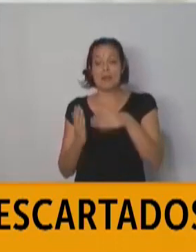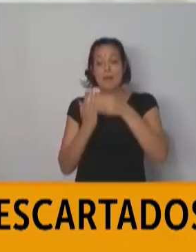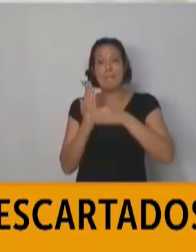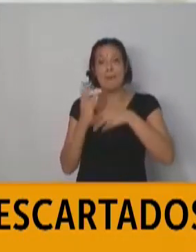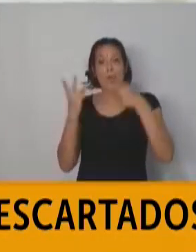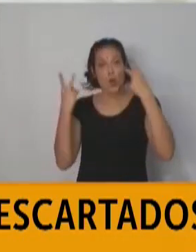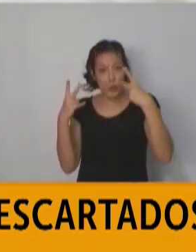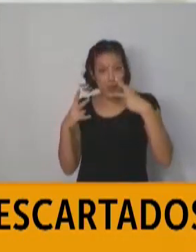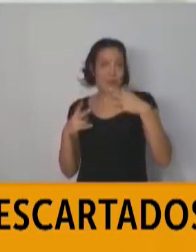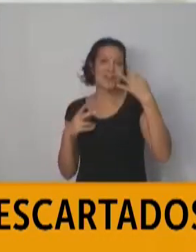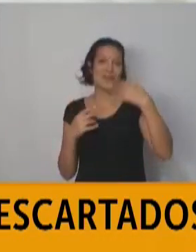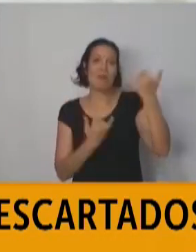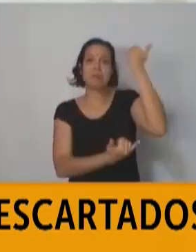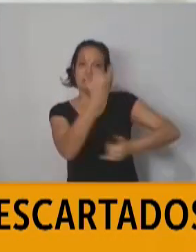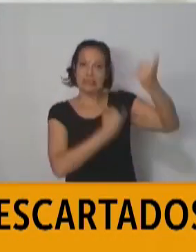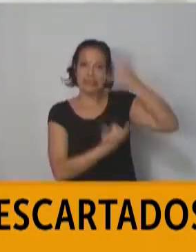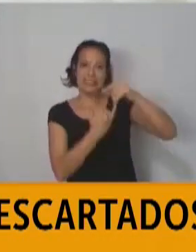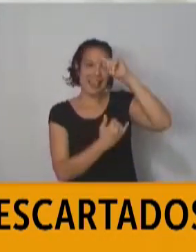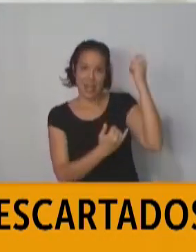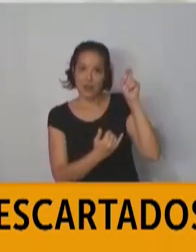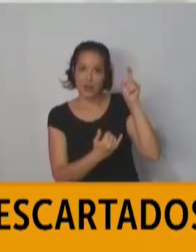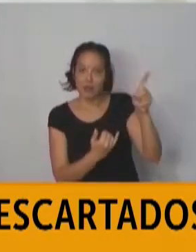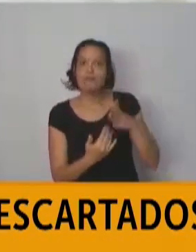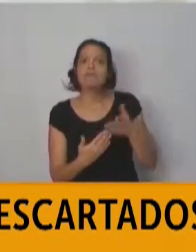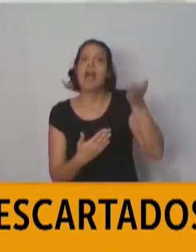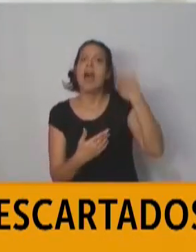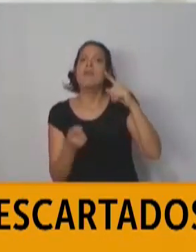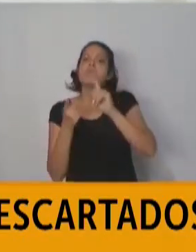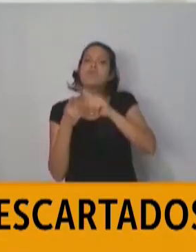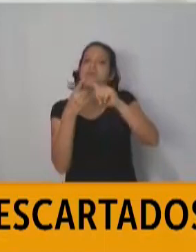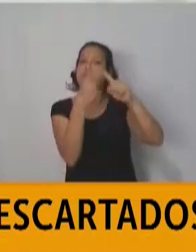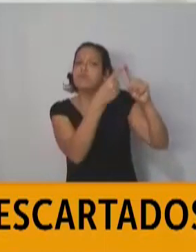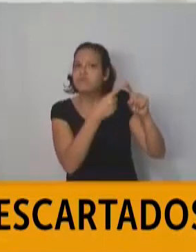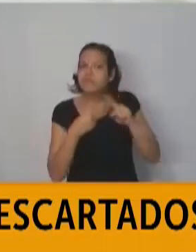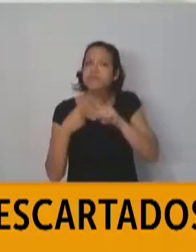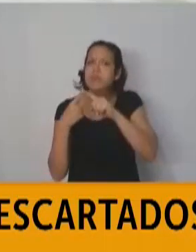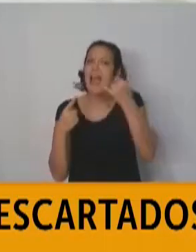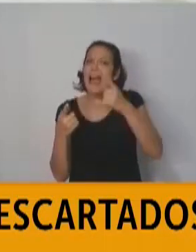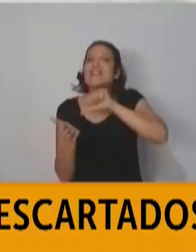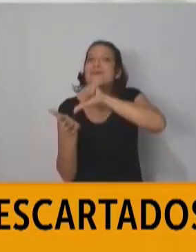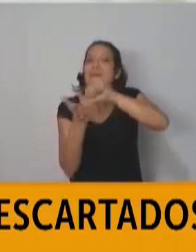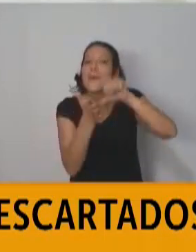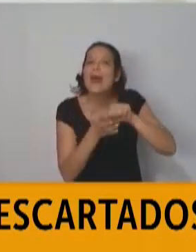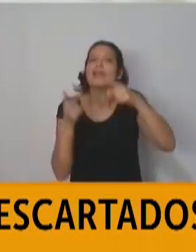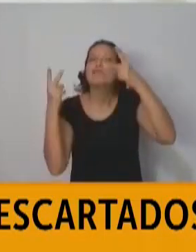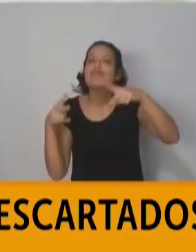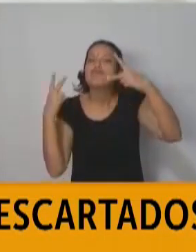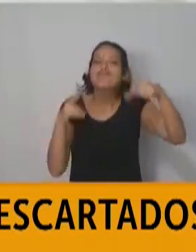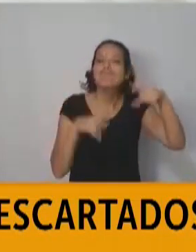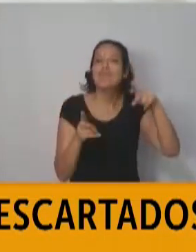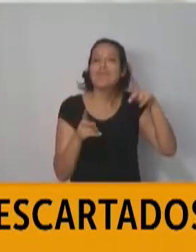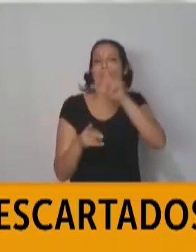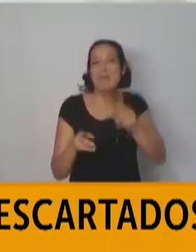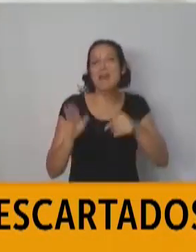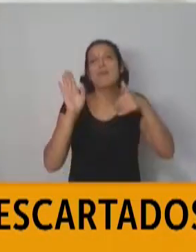Salud de la Nación, se puso en contacto en el día de ayer con distintos puntos turísticos del país, los más referentes, los